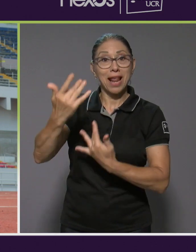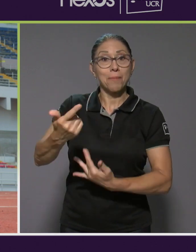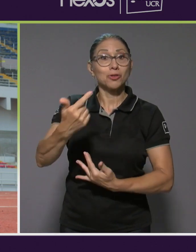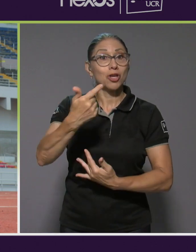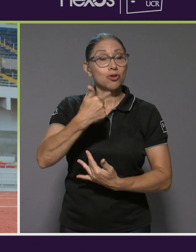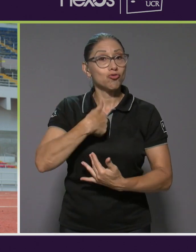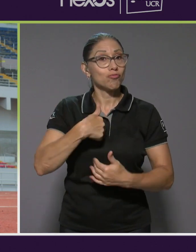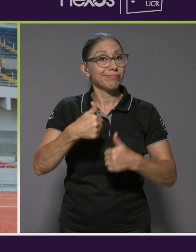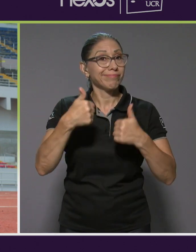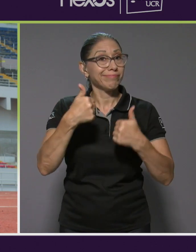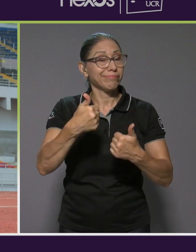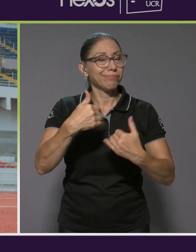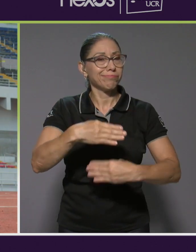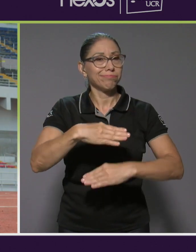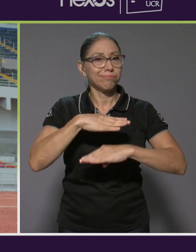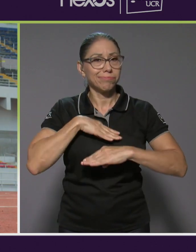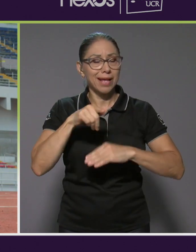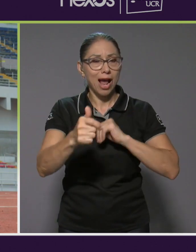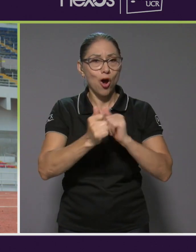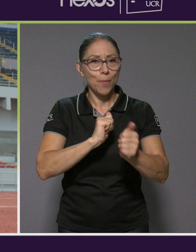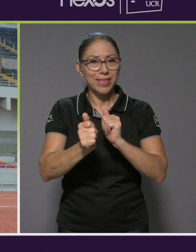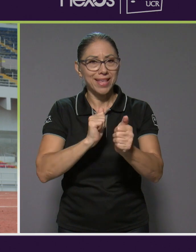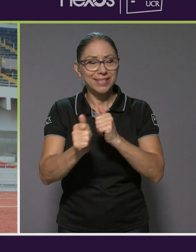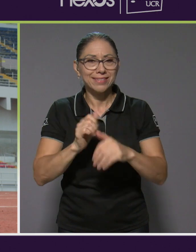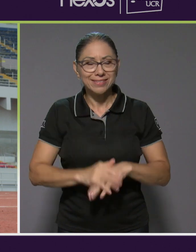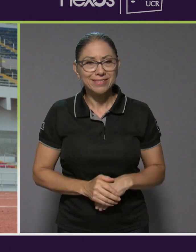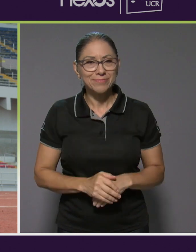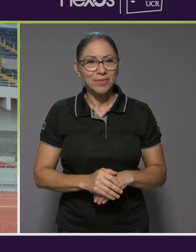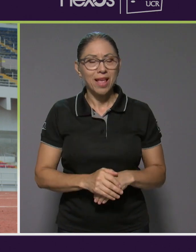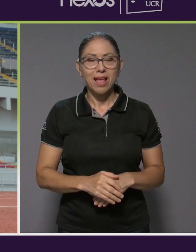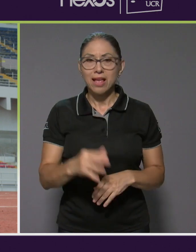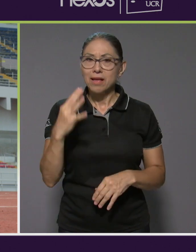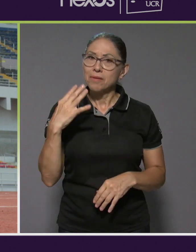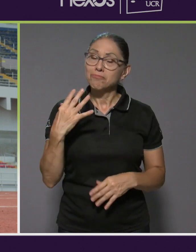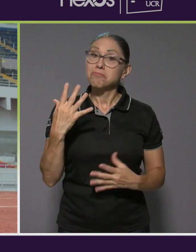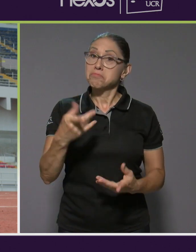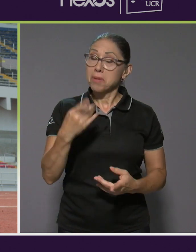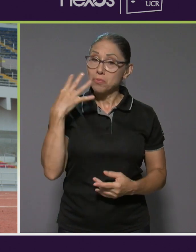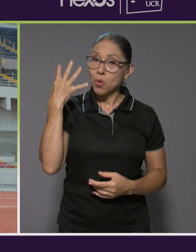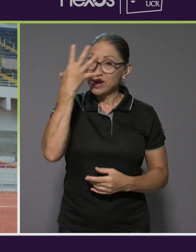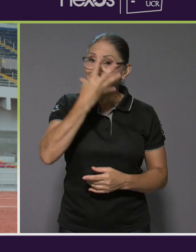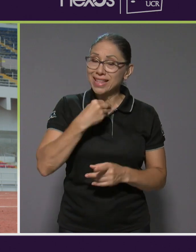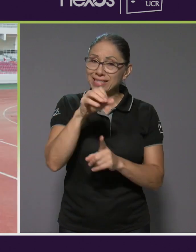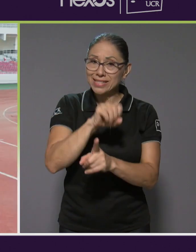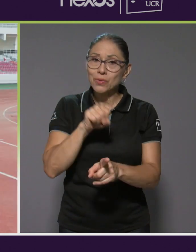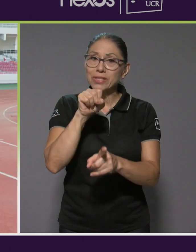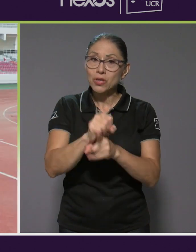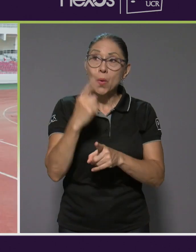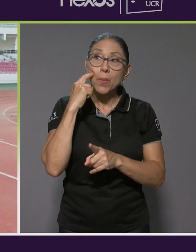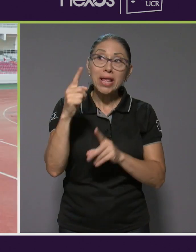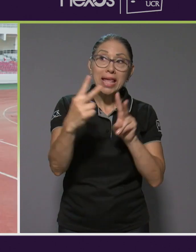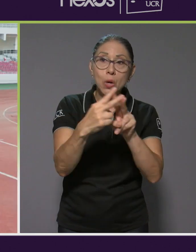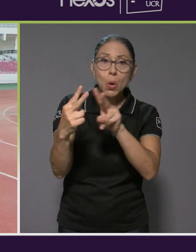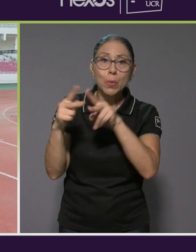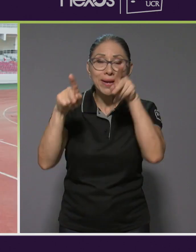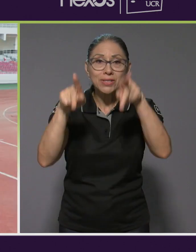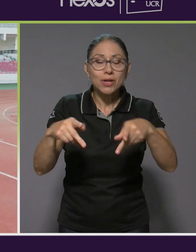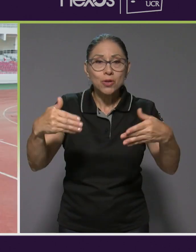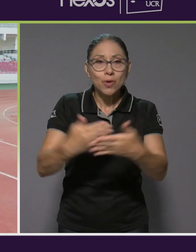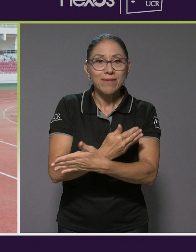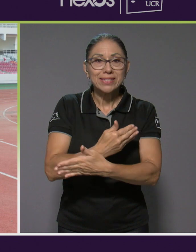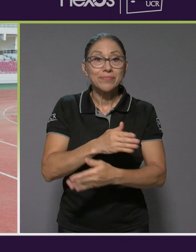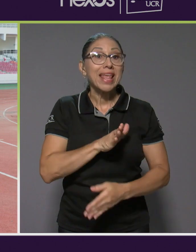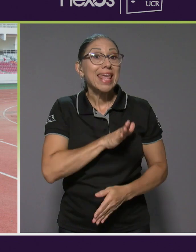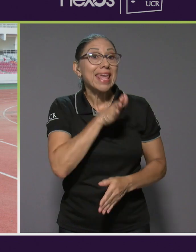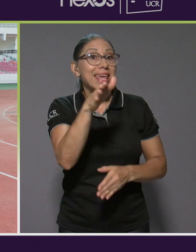en esas competencias. Va a ser muy bonito porque van a ser personas nuevas. Ir a representar a Costa Rica y Colombia